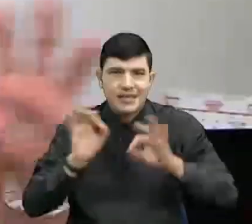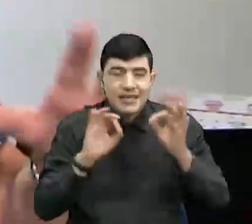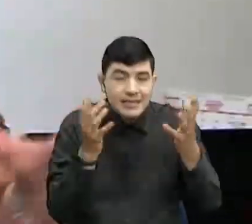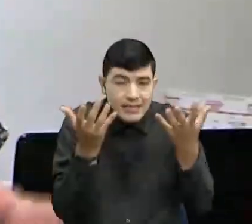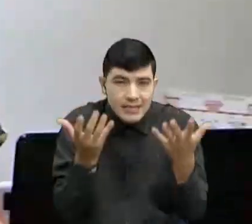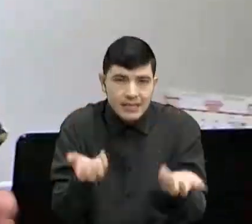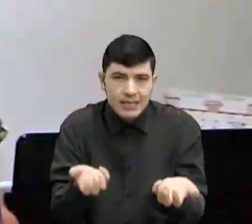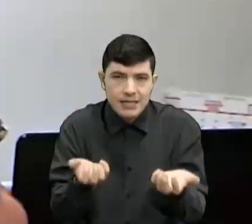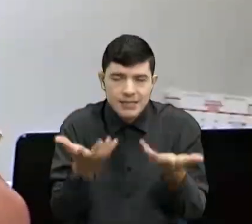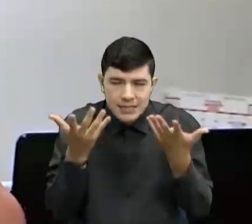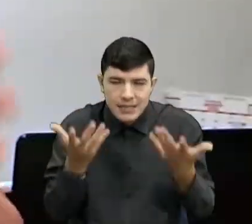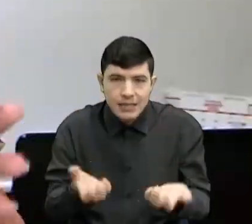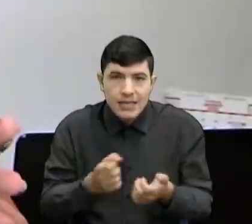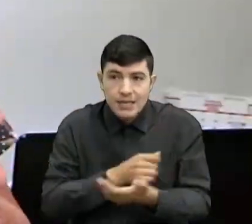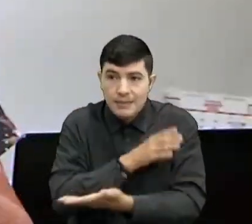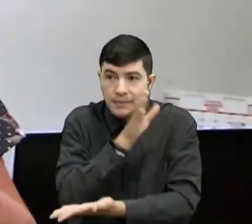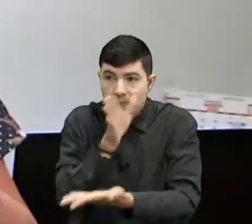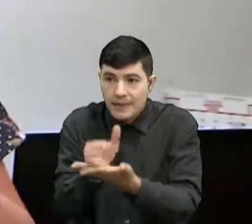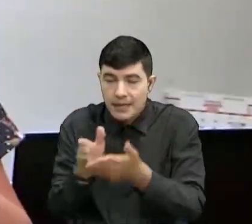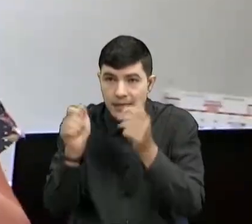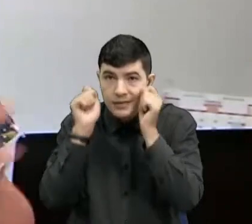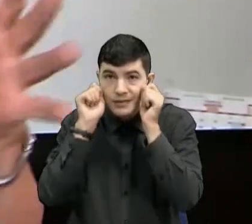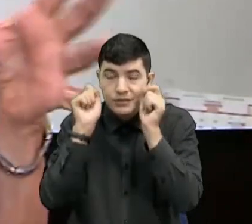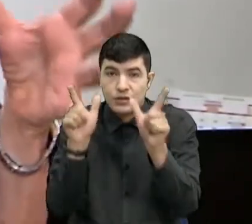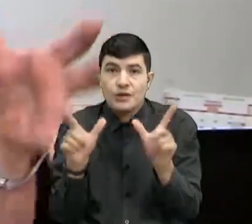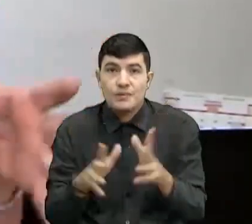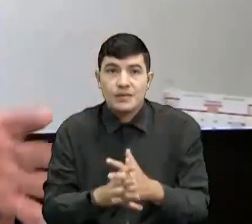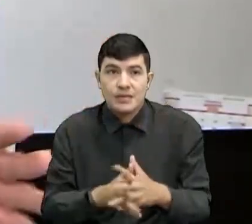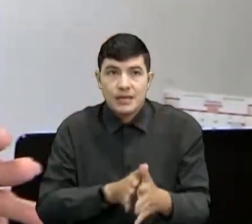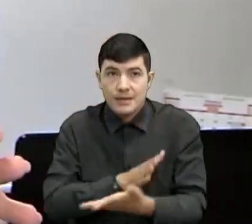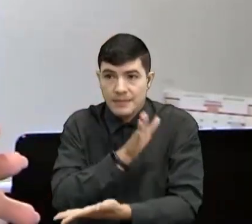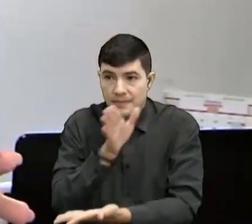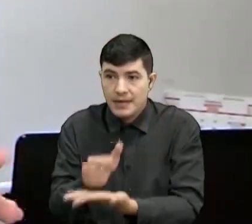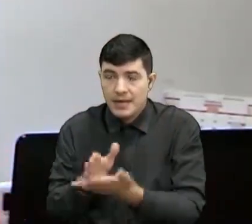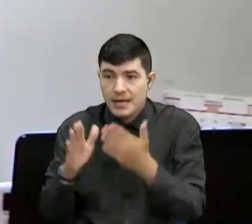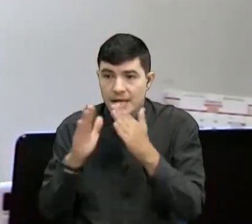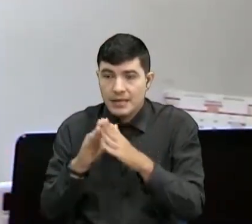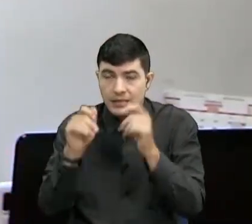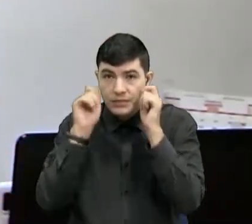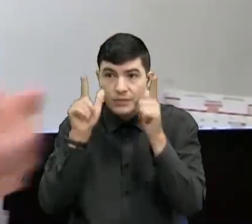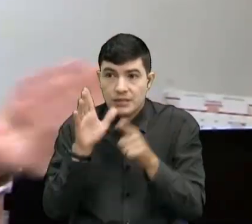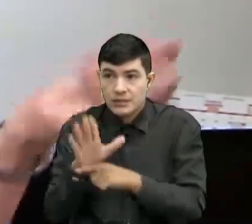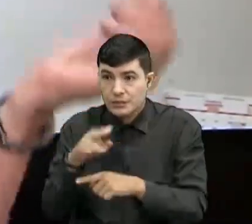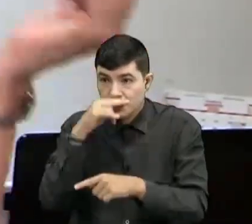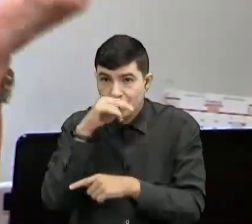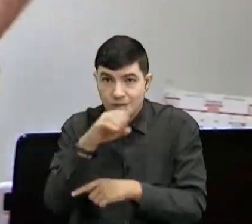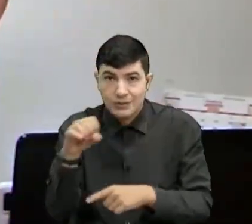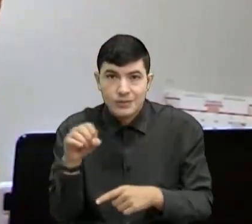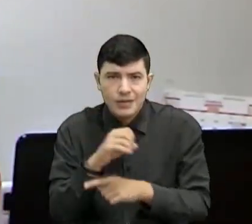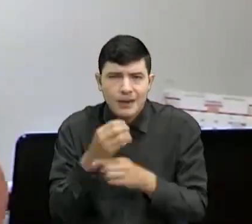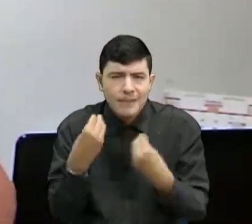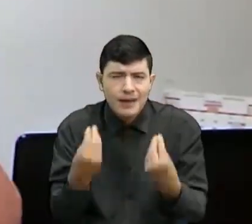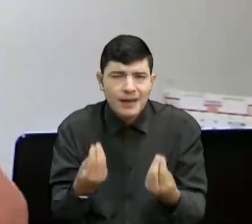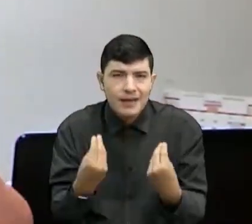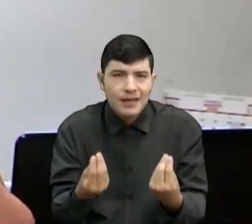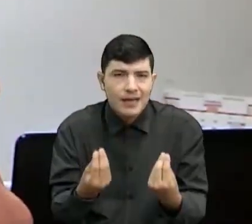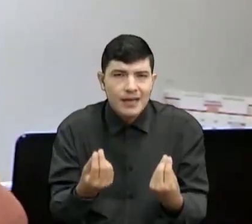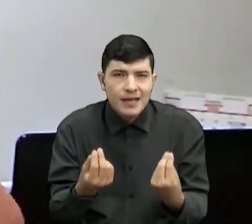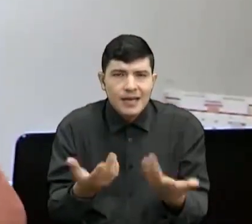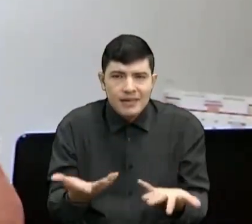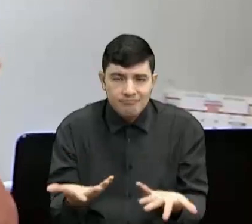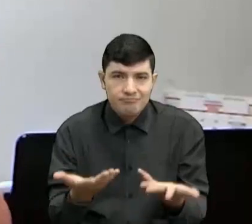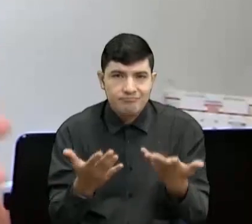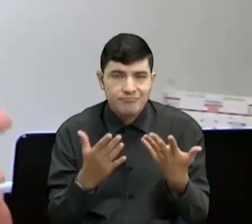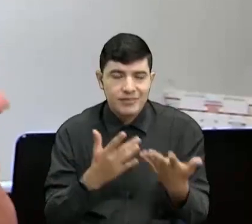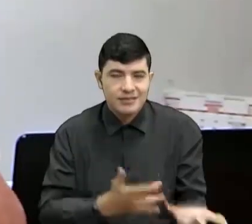quiso llegar de sorpresa a la casa de los niños para que sintieran